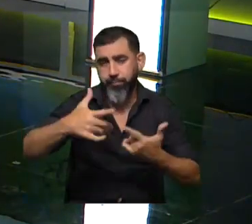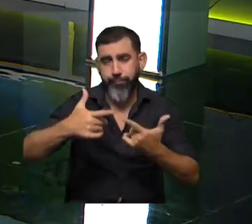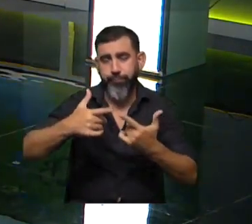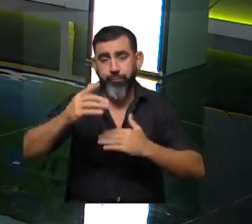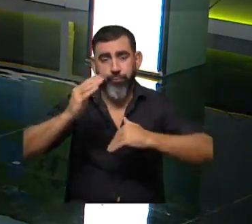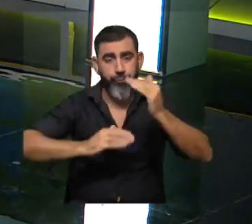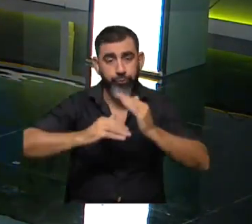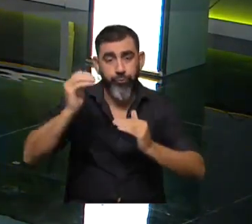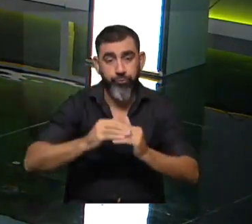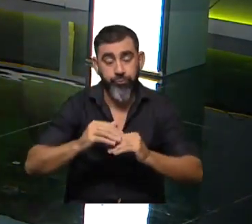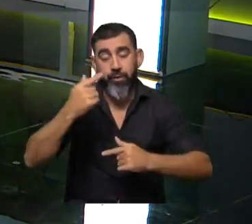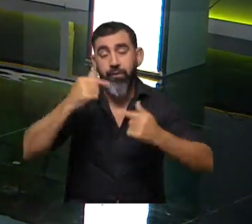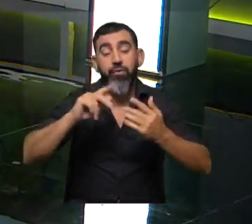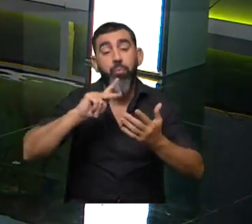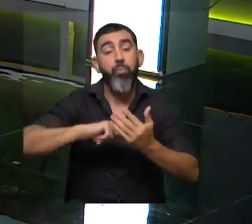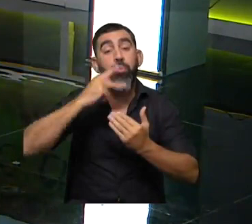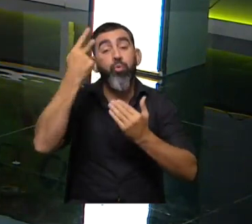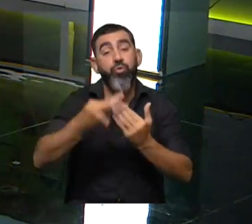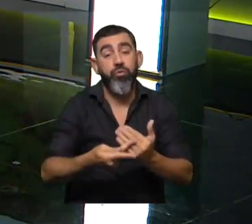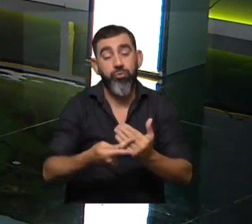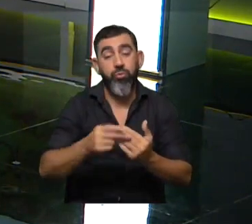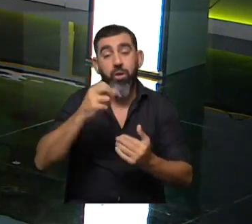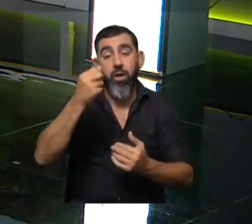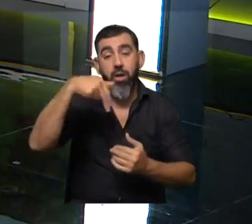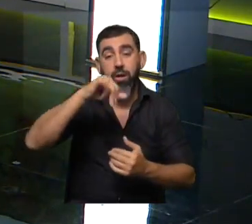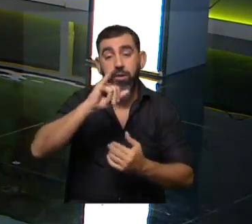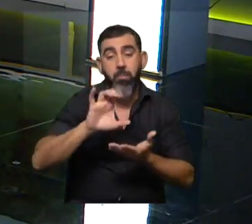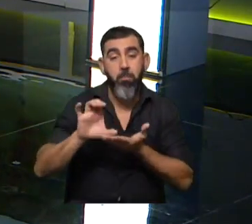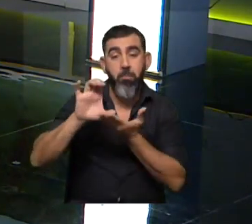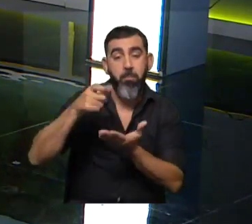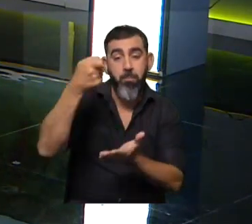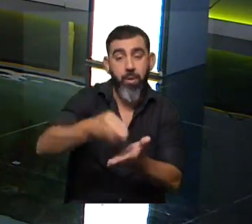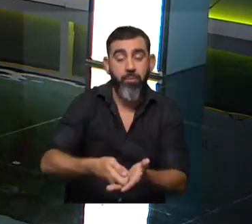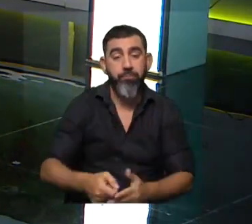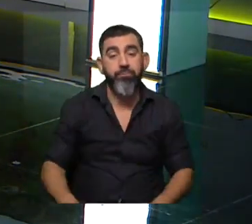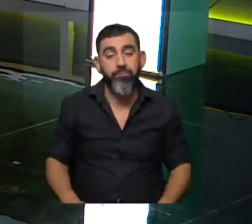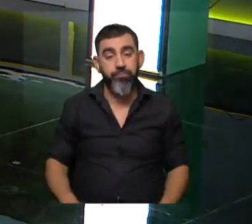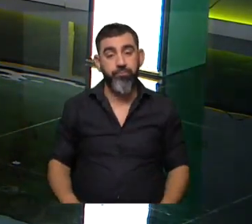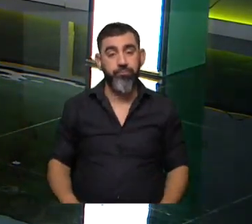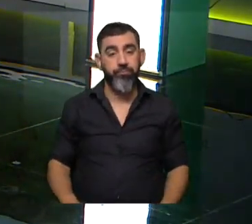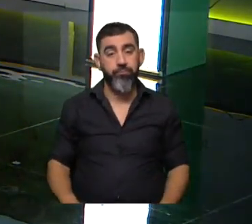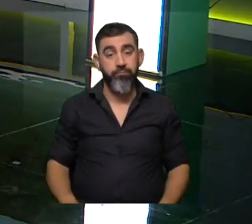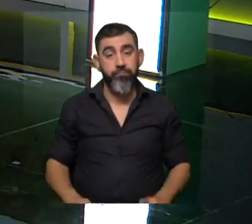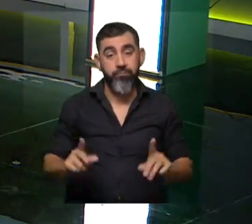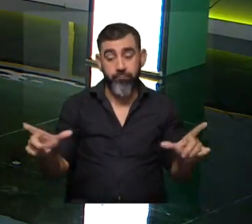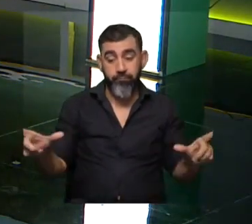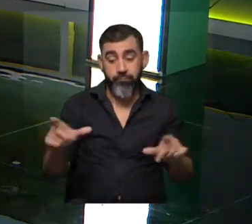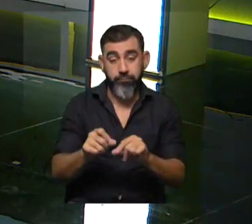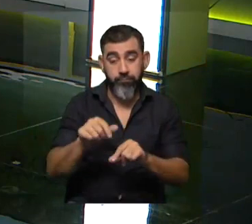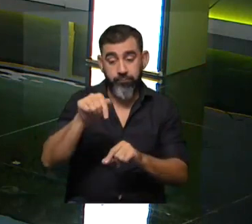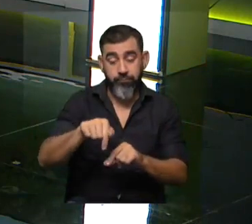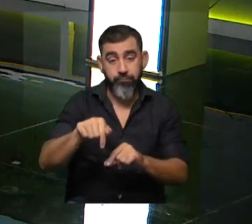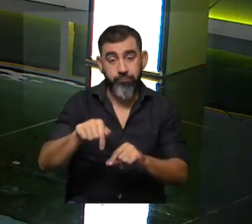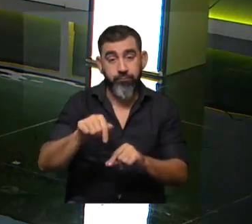construcción, tienen que ver con distintos proyectos que ANI ha ido financiando. Y justamente en estos días cerraron, mejor dicho,